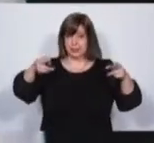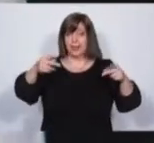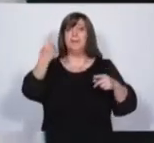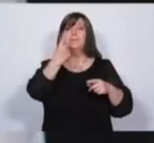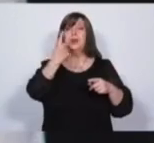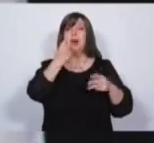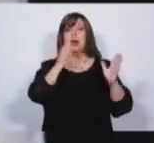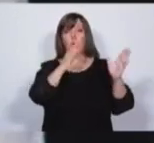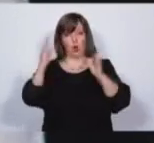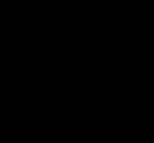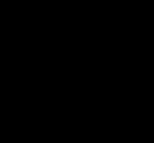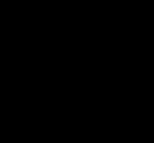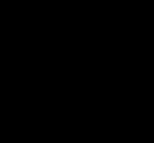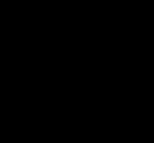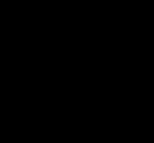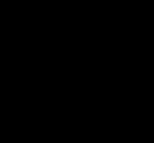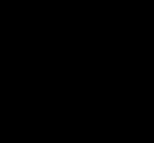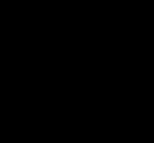Debate 2023.